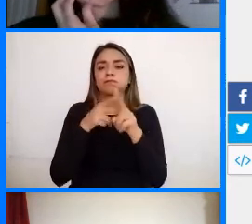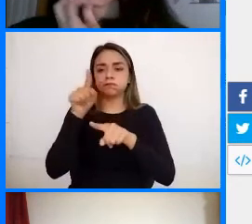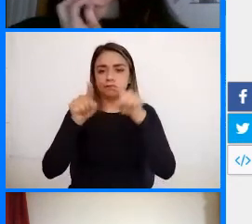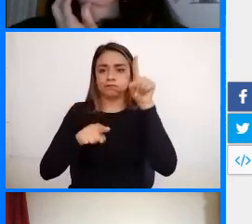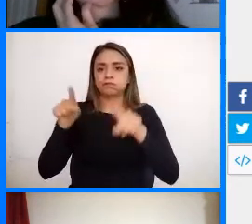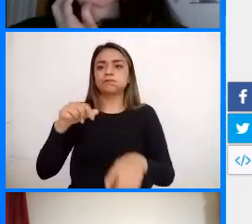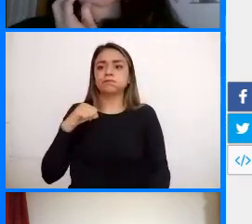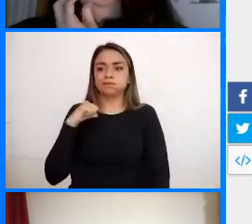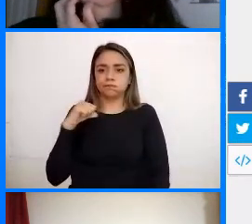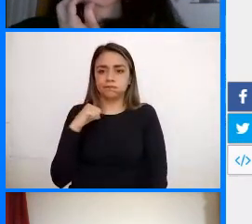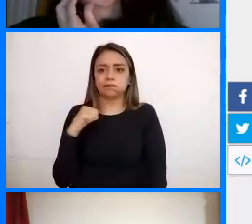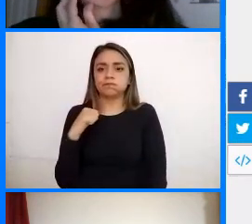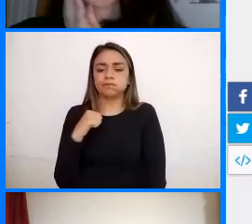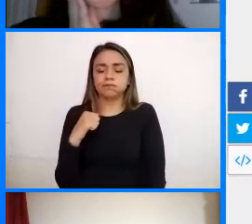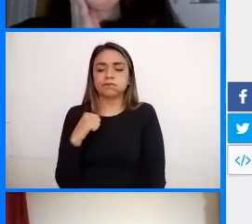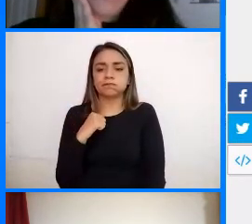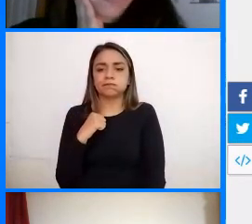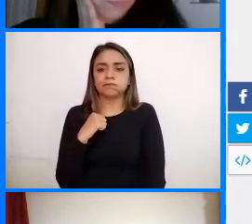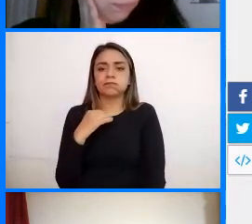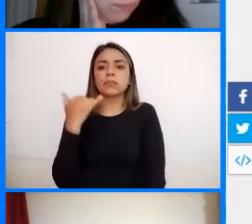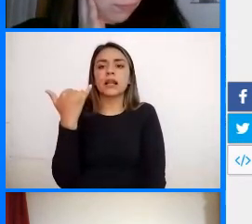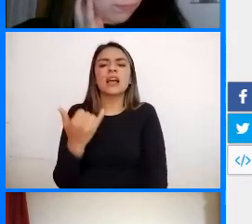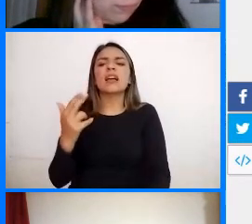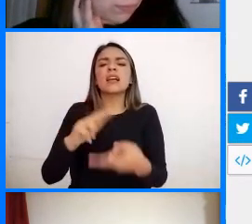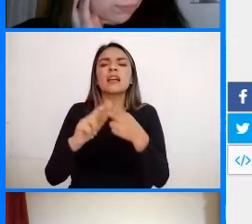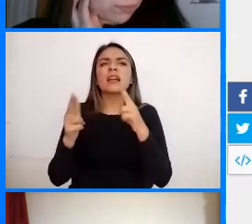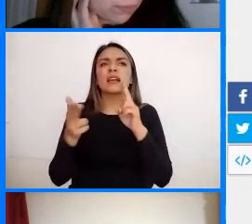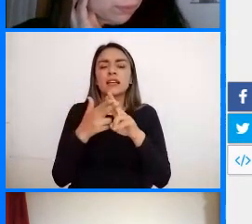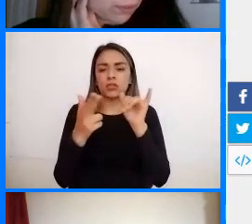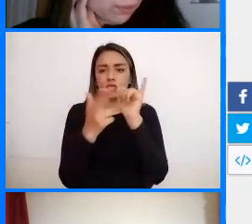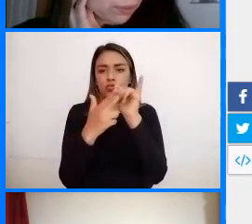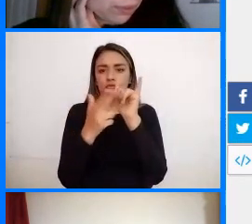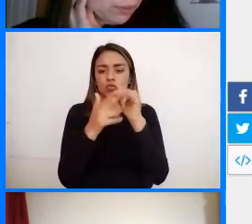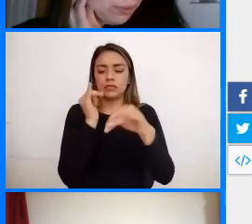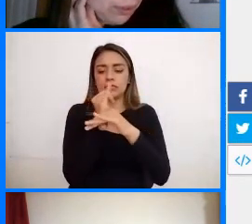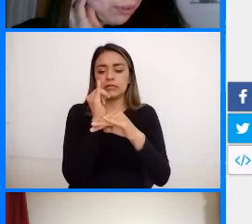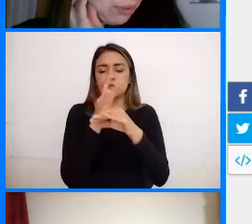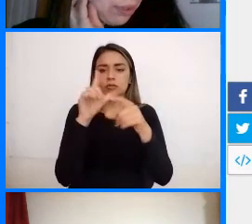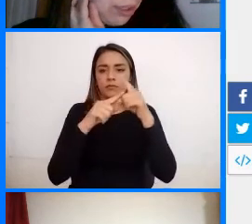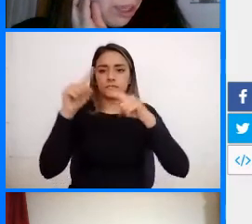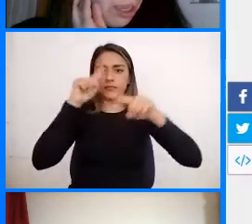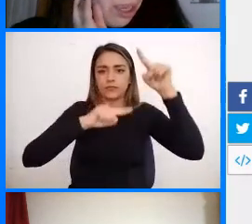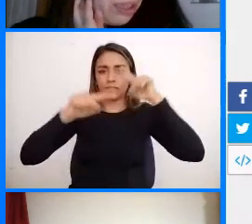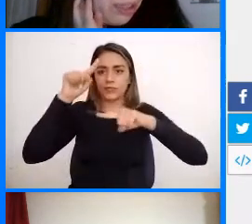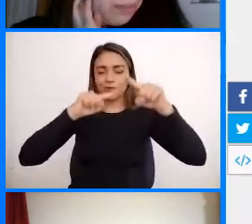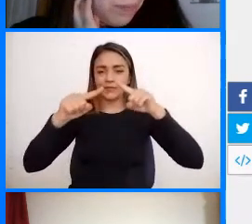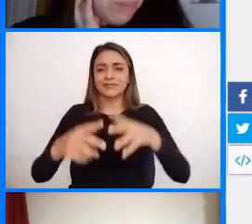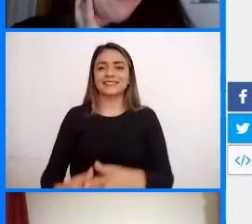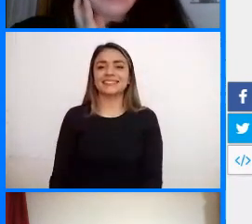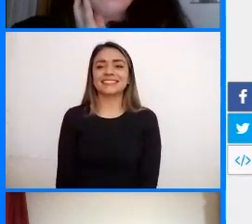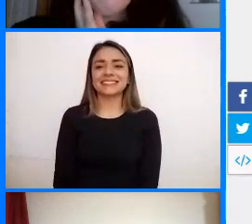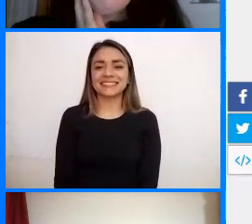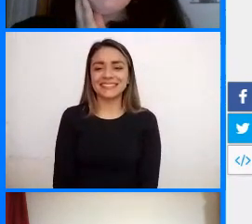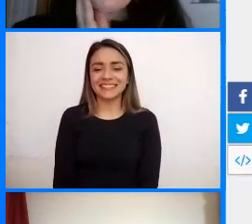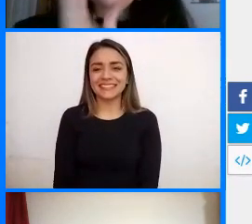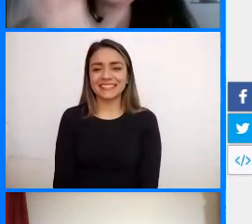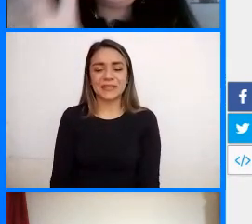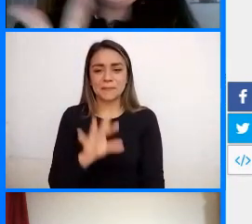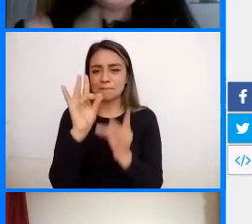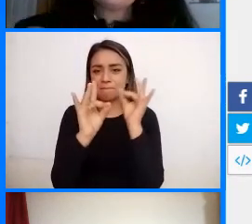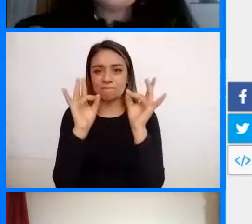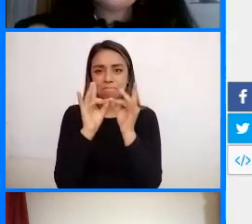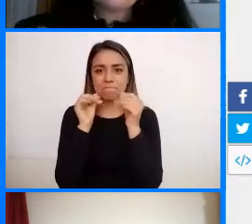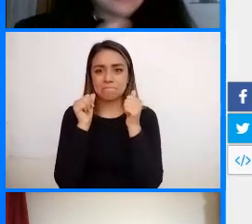que tendremos Mediante nuestro canal De YouTube Del Instituto Distrital De Turismo Chicos Perfecto Muy bien